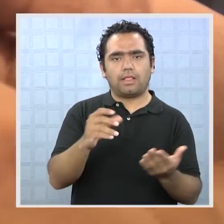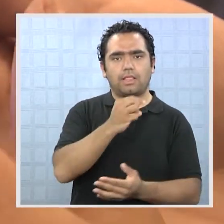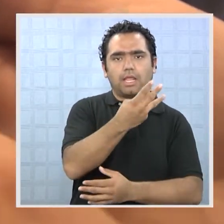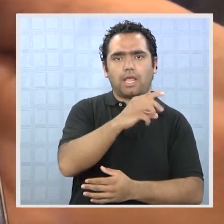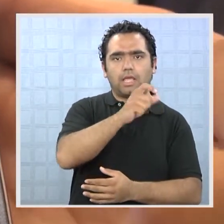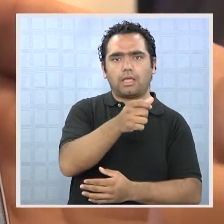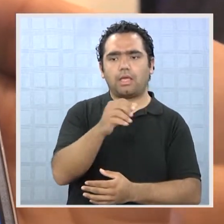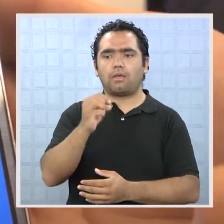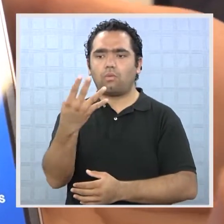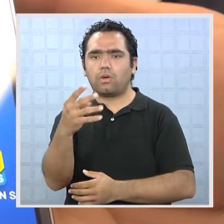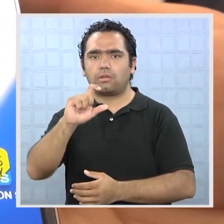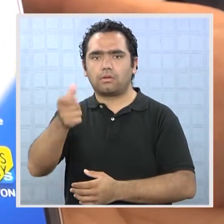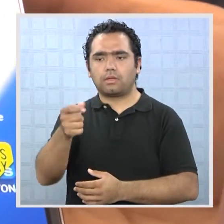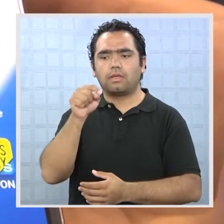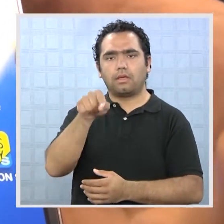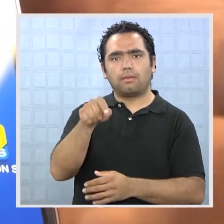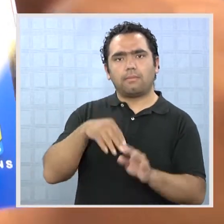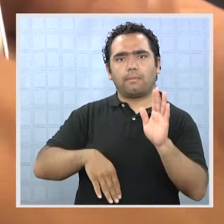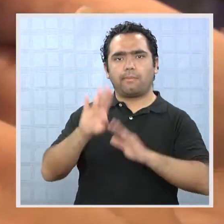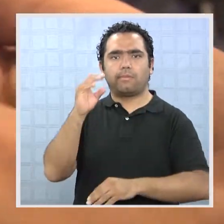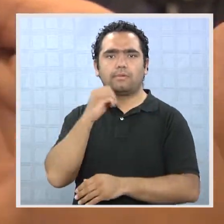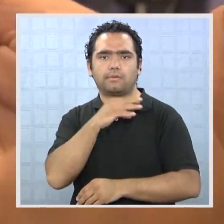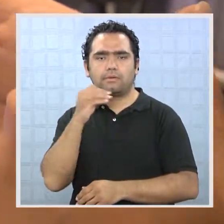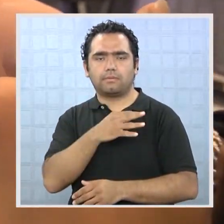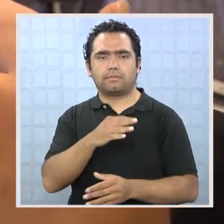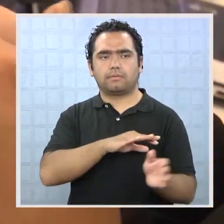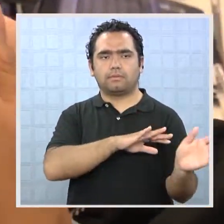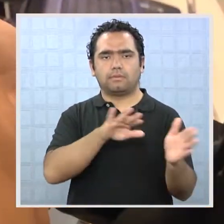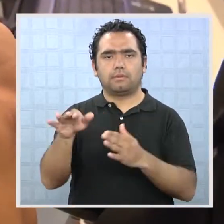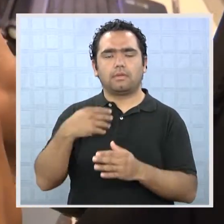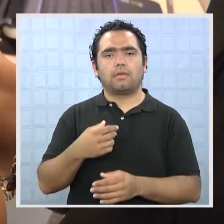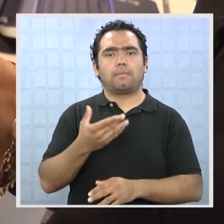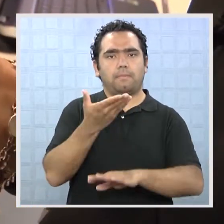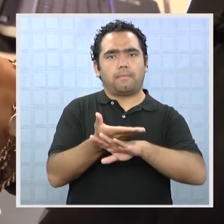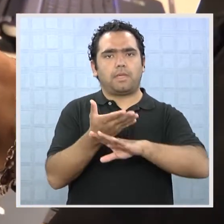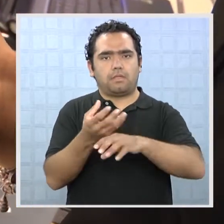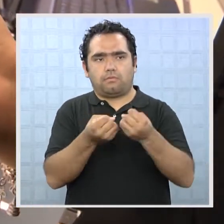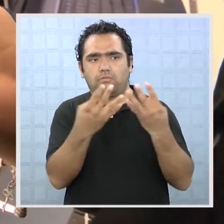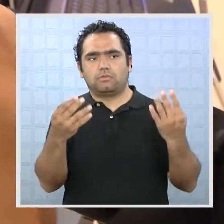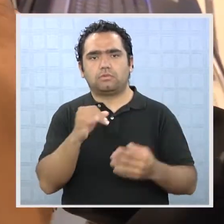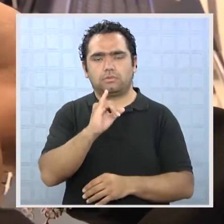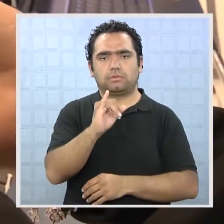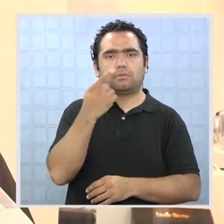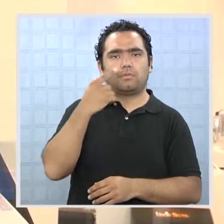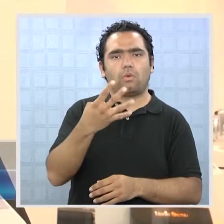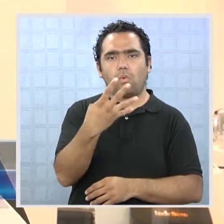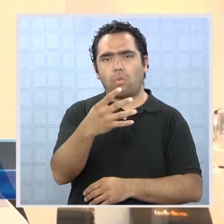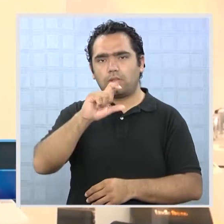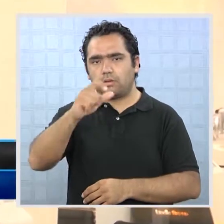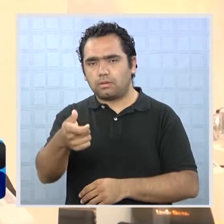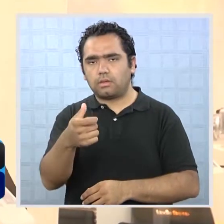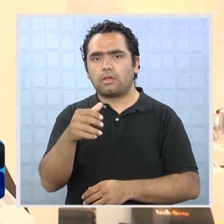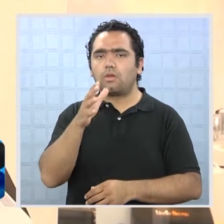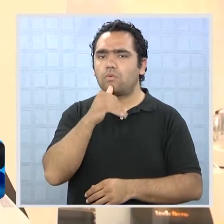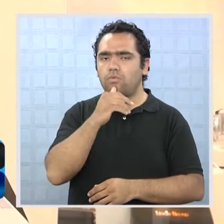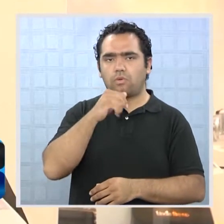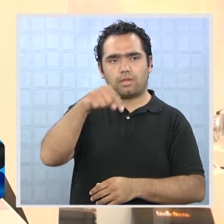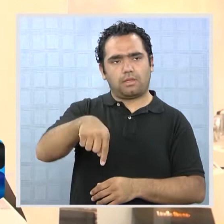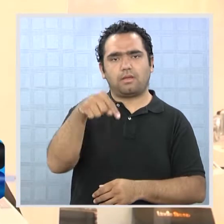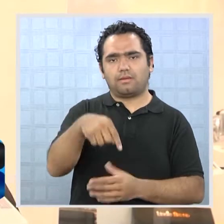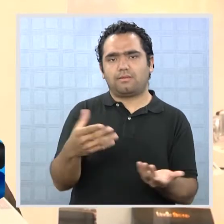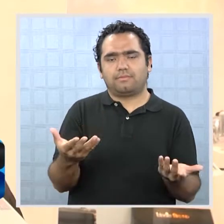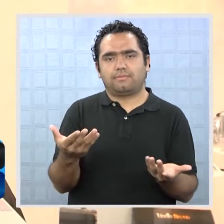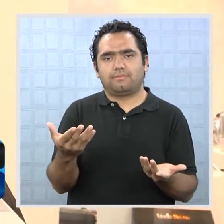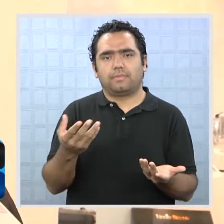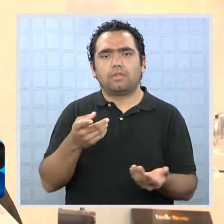4G, es la rapidez de navegación. Lo han pedido bastante, pero ahora 4G todavía no llega acá en este momento, que por lo